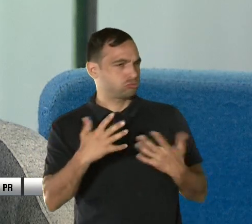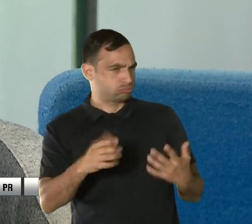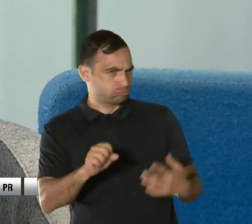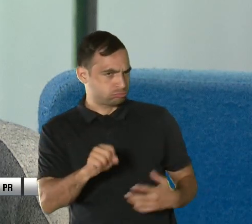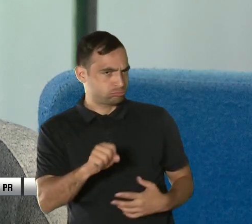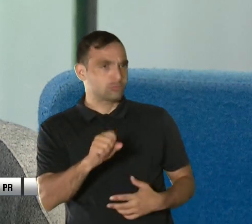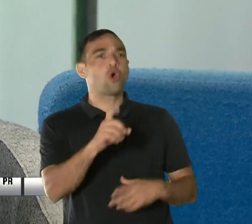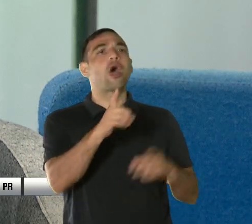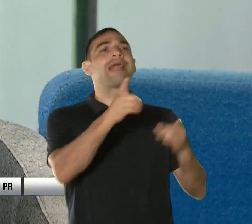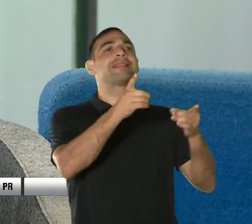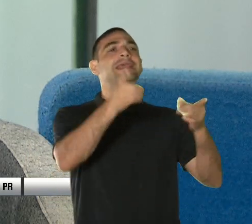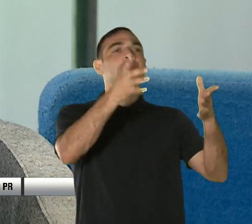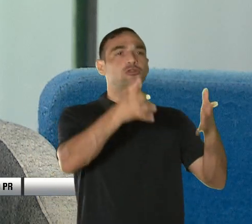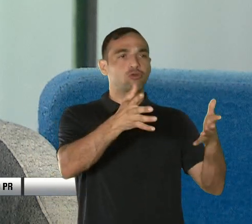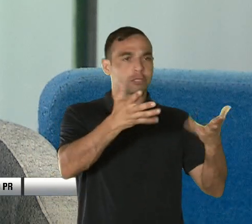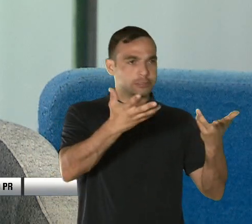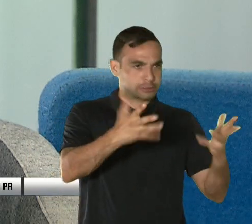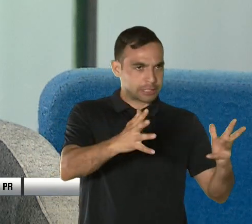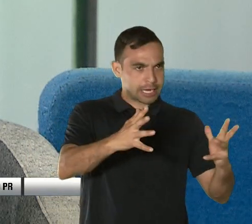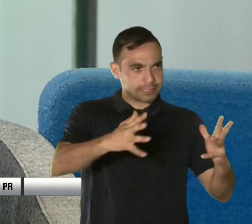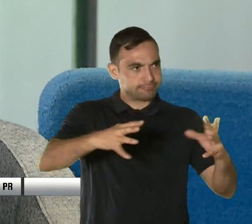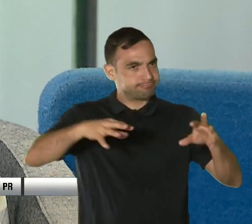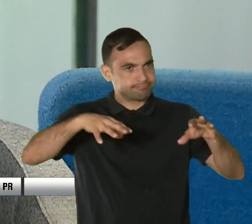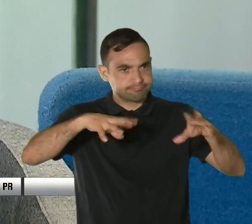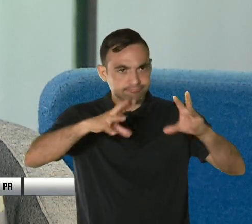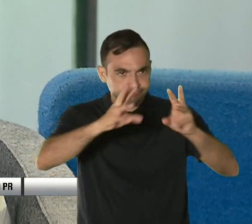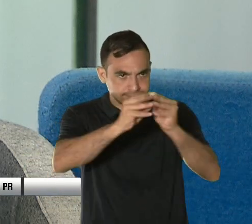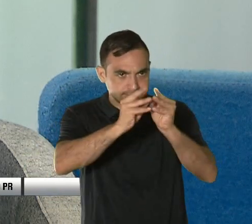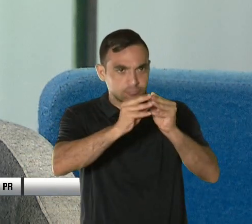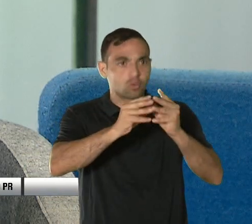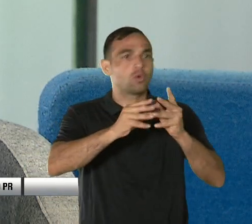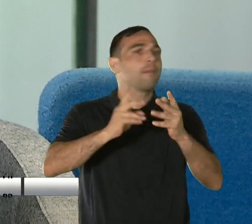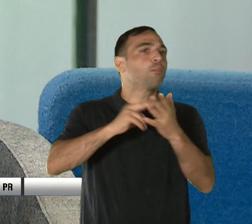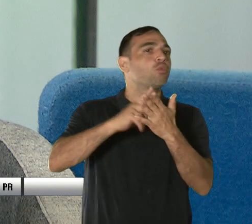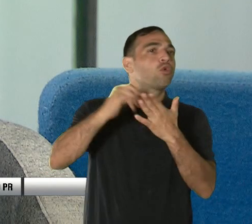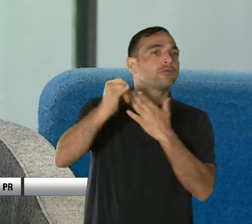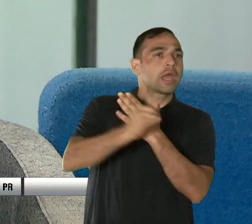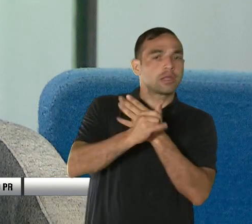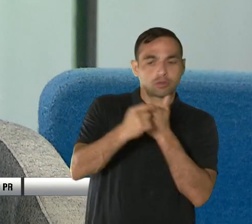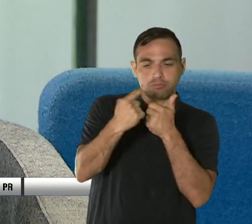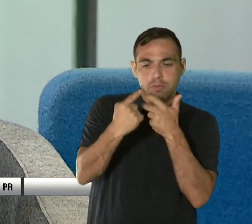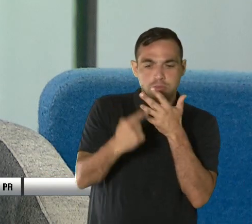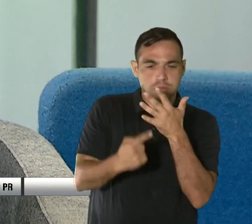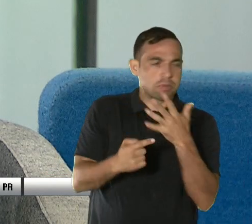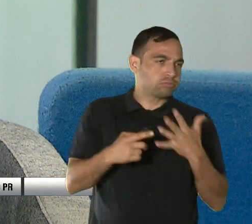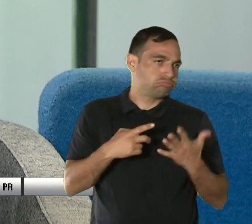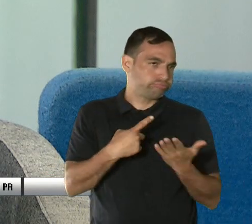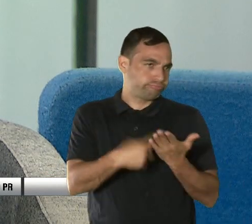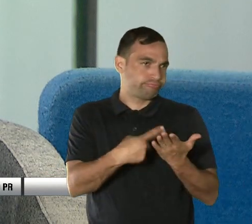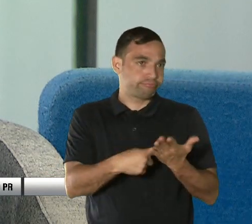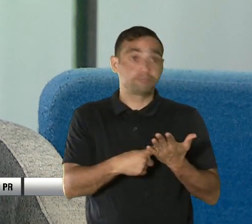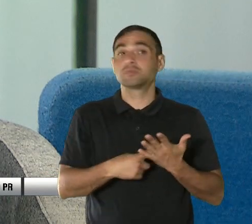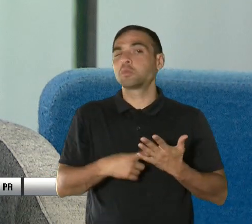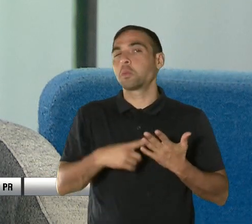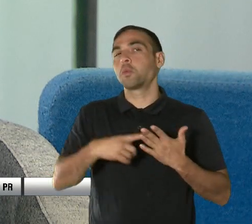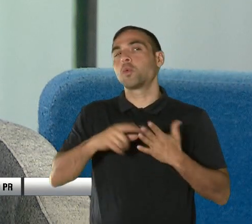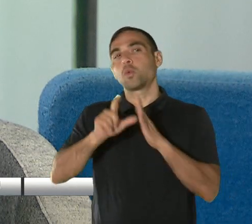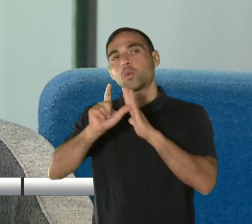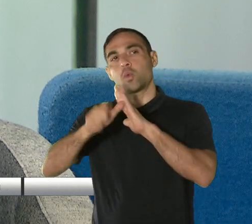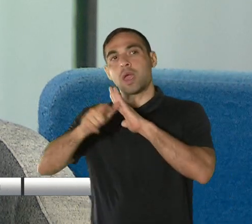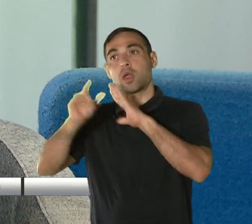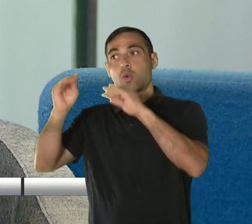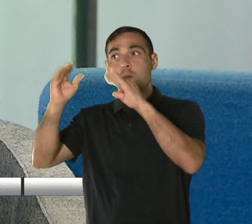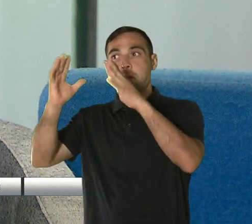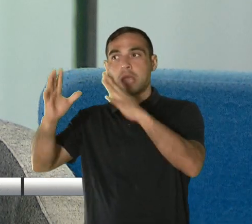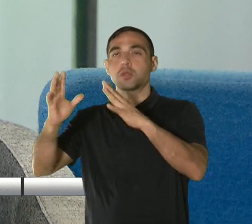orientamos sobre las normas del proyecto y la aceleración del aprendizaje. Así que durante las próximas semanas vamos a capacitar a los maestros para que tengan las herramientas